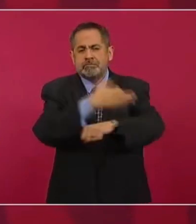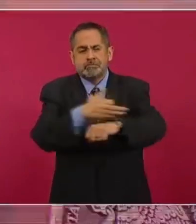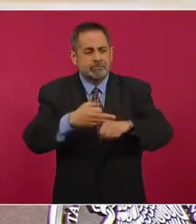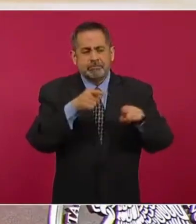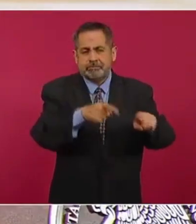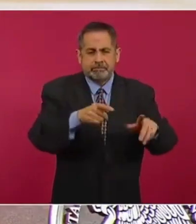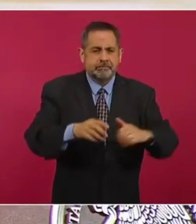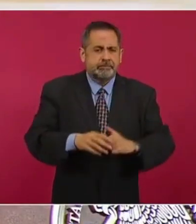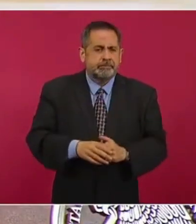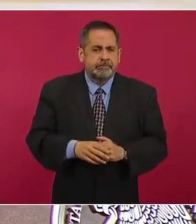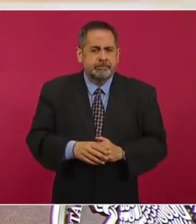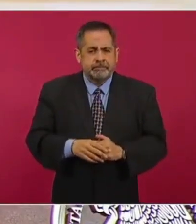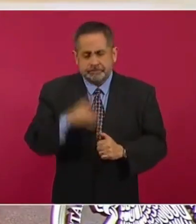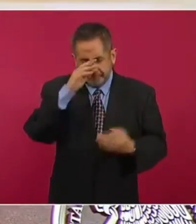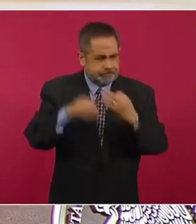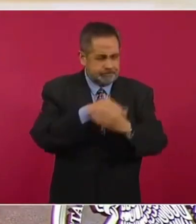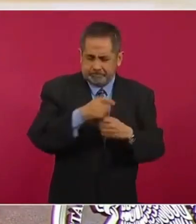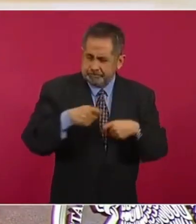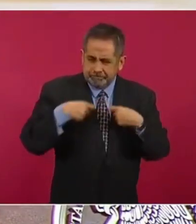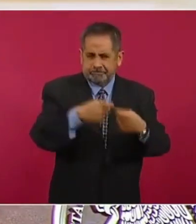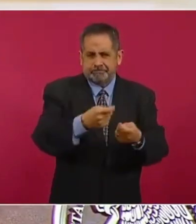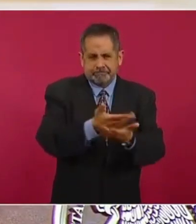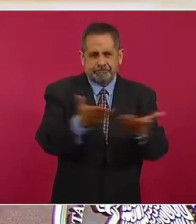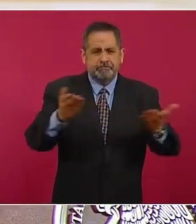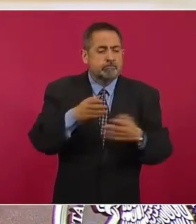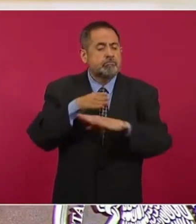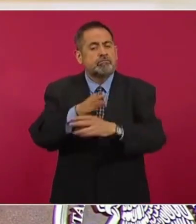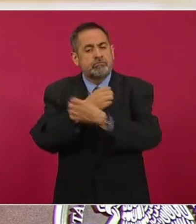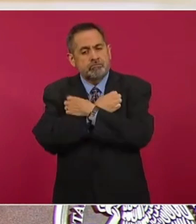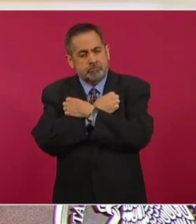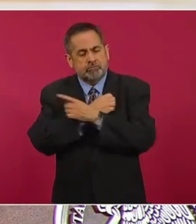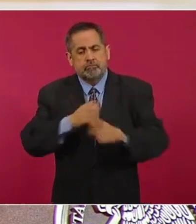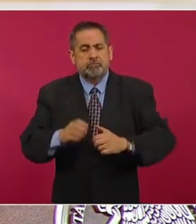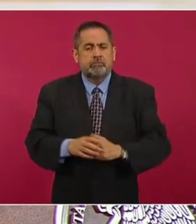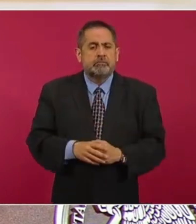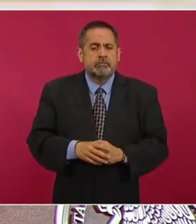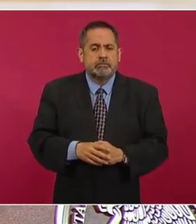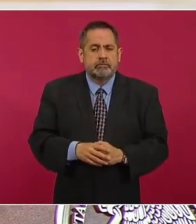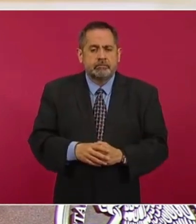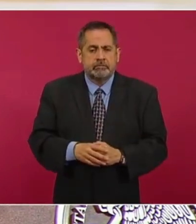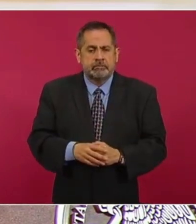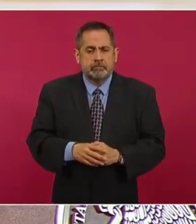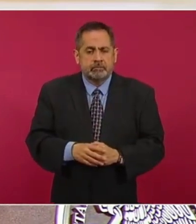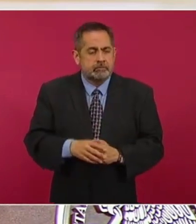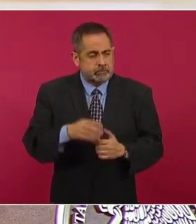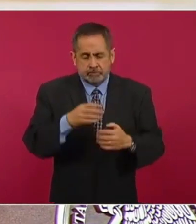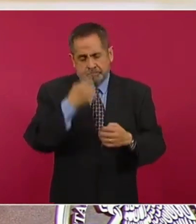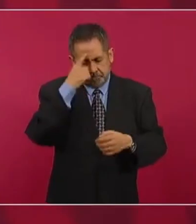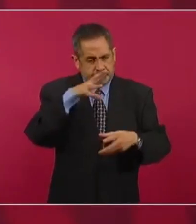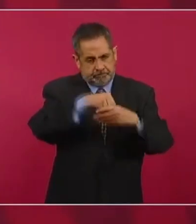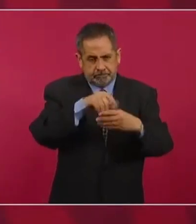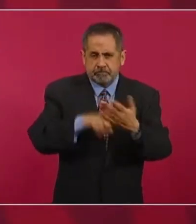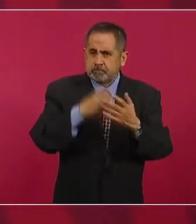familia para todo lo que tiene que ver con la educación en las aulas.